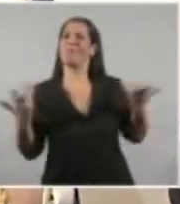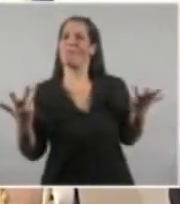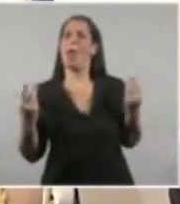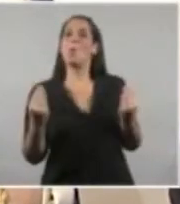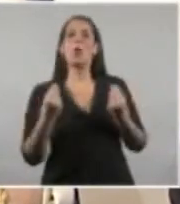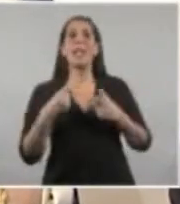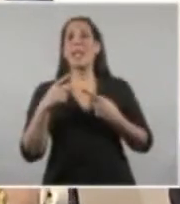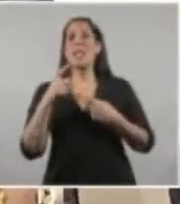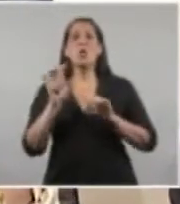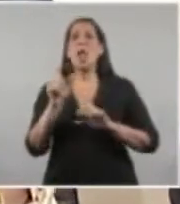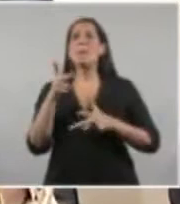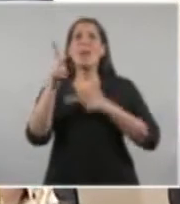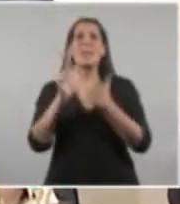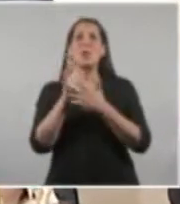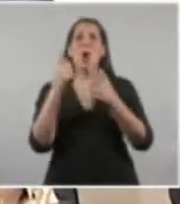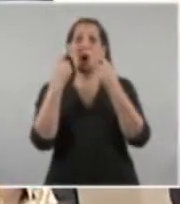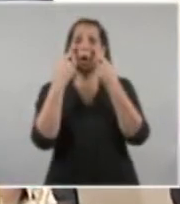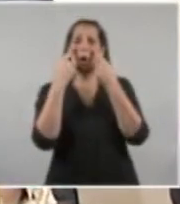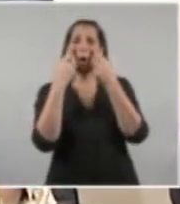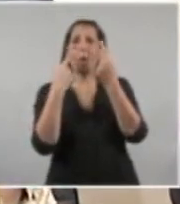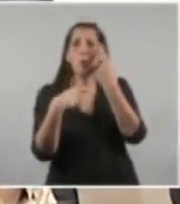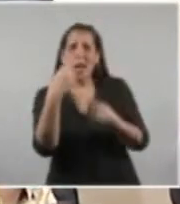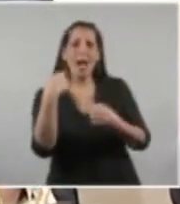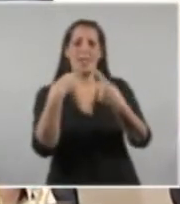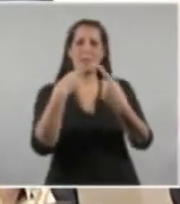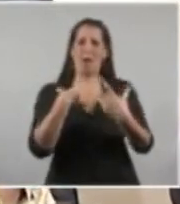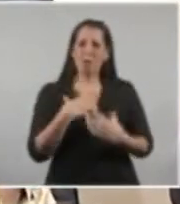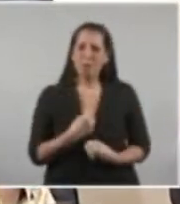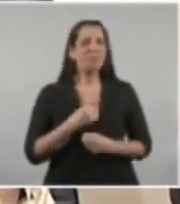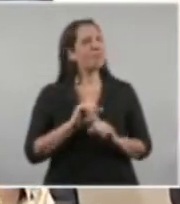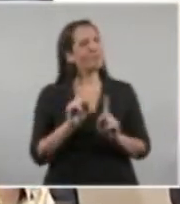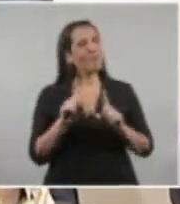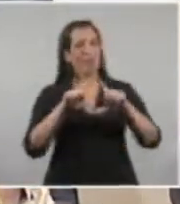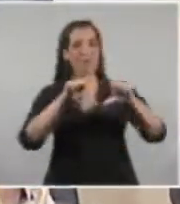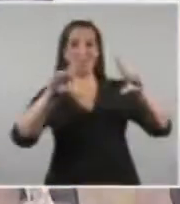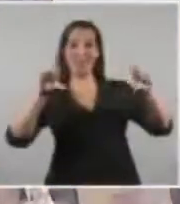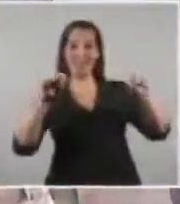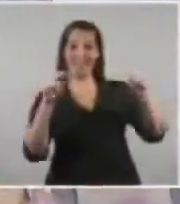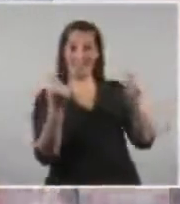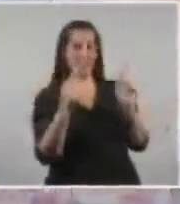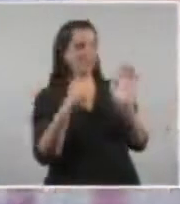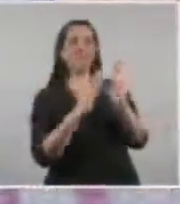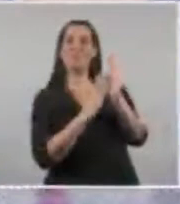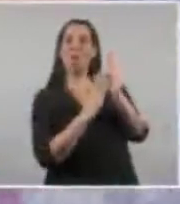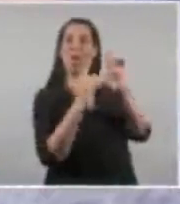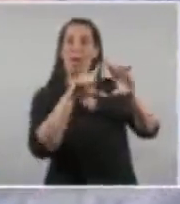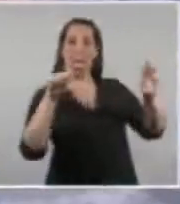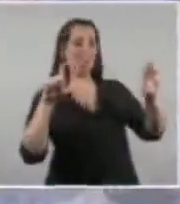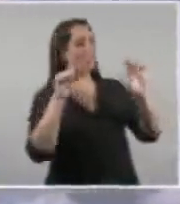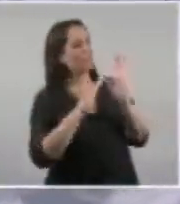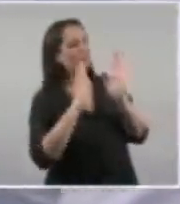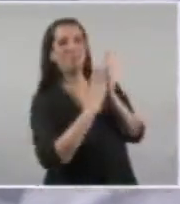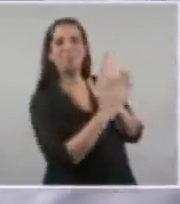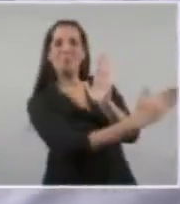llorando ni increpando. Este es un billete que imprime de un lado claramente un perfil de una